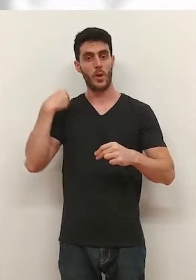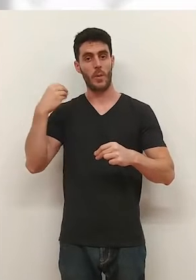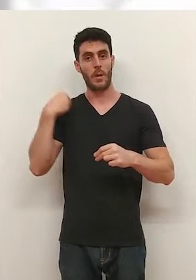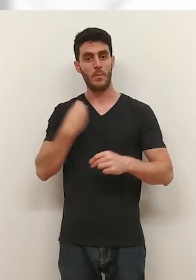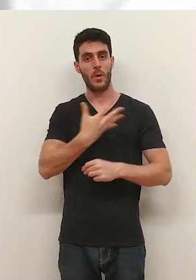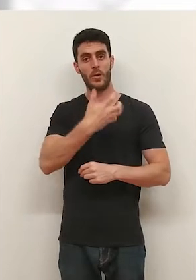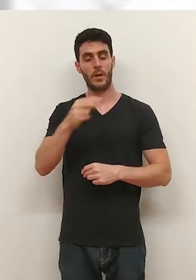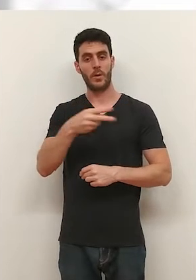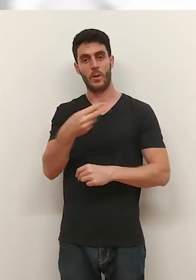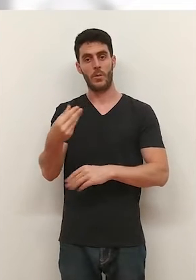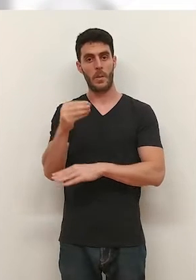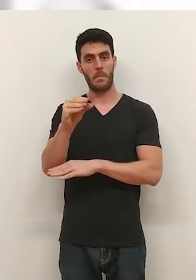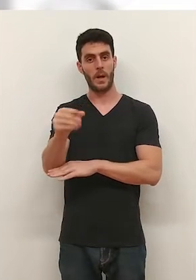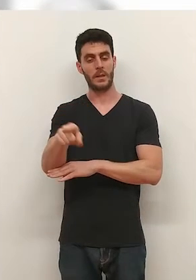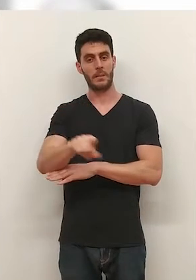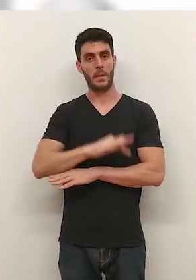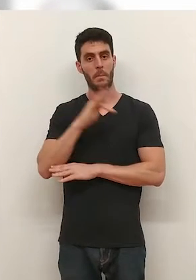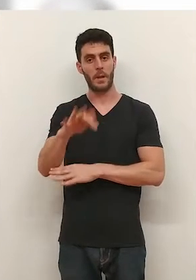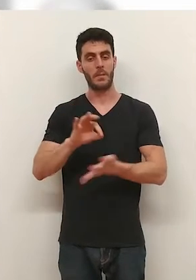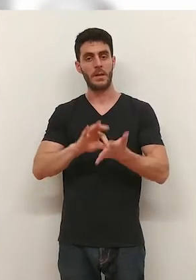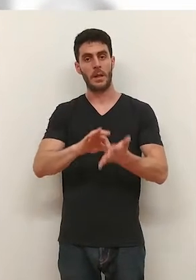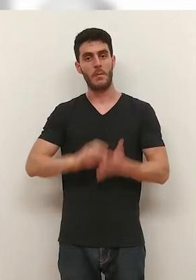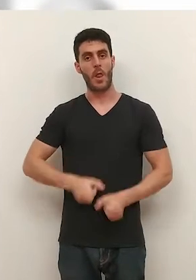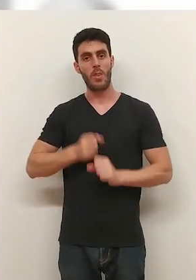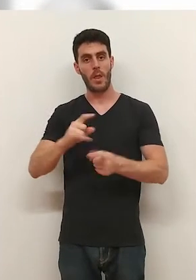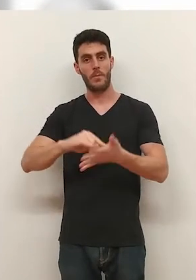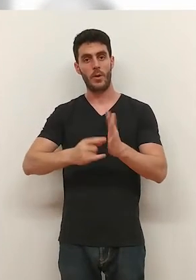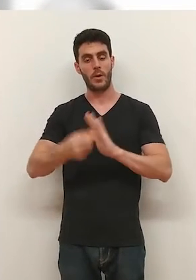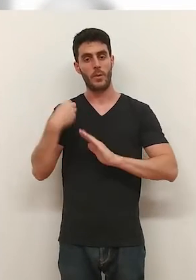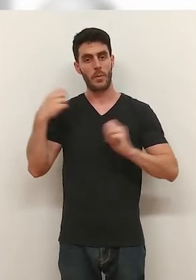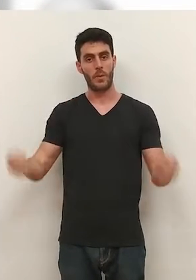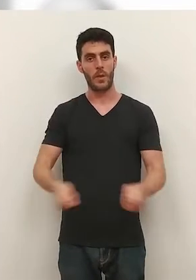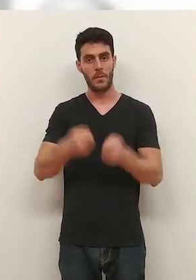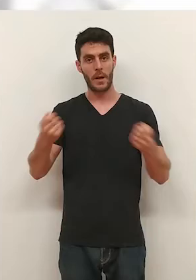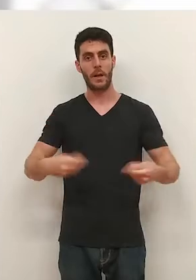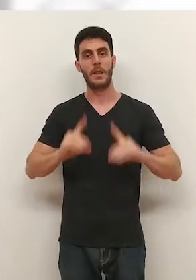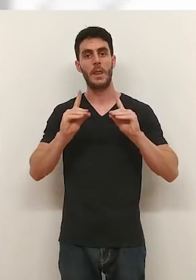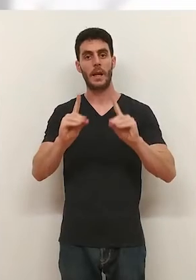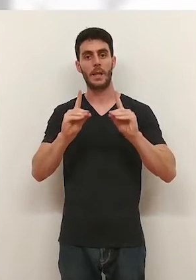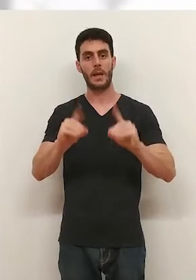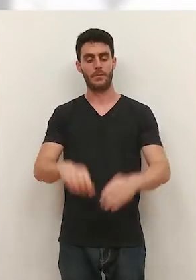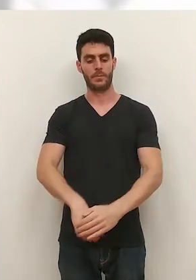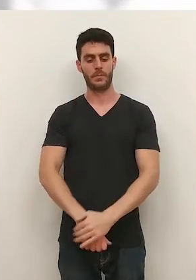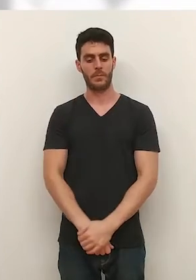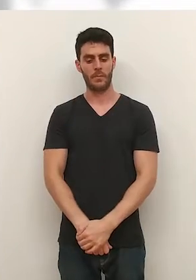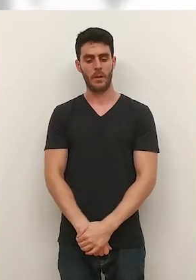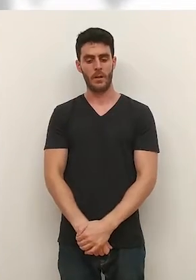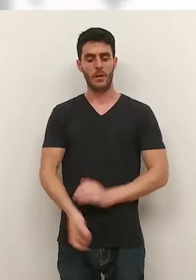La Rioja. Un reconocimiento dotado con 500 euros que premia el servicio que ofrece este proyecto de marketing digital.